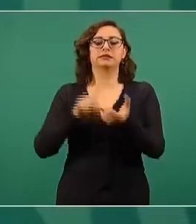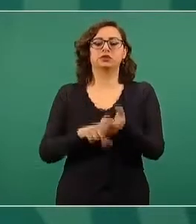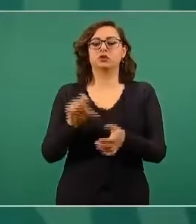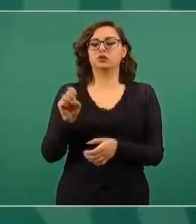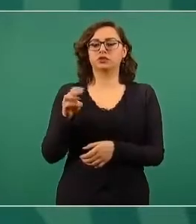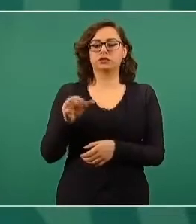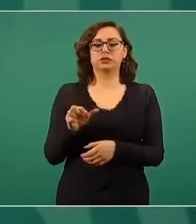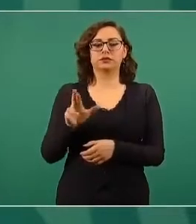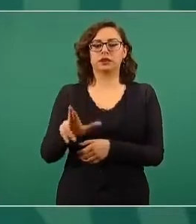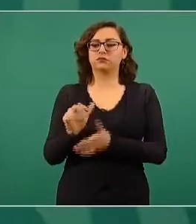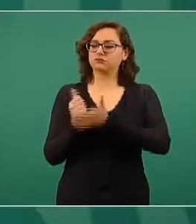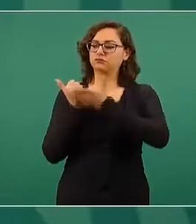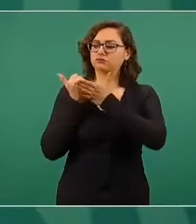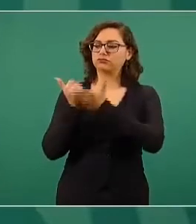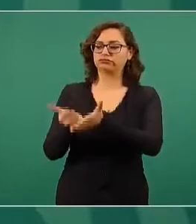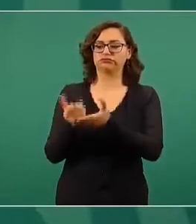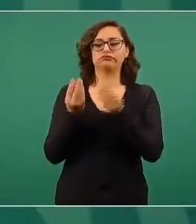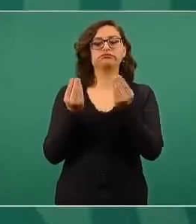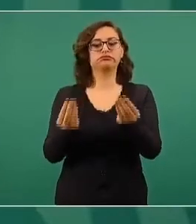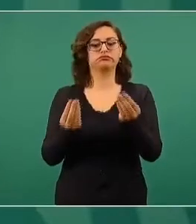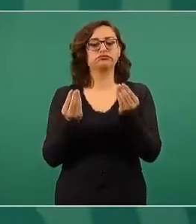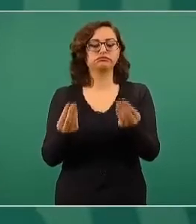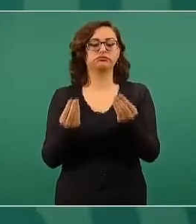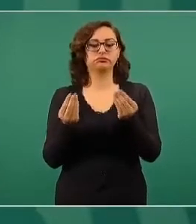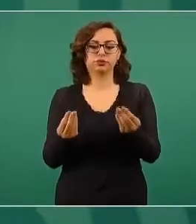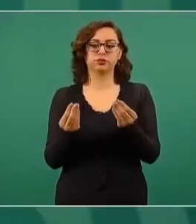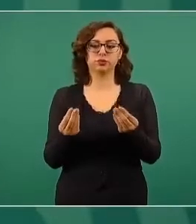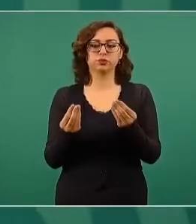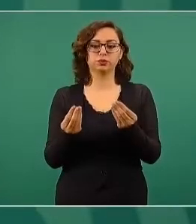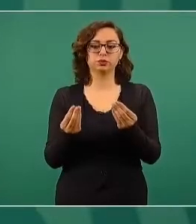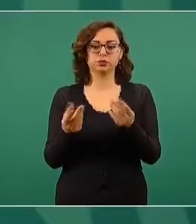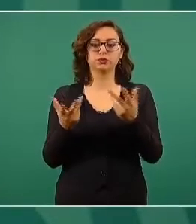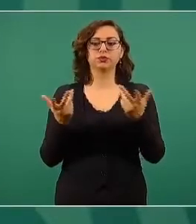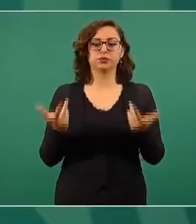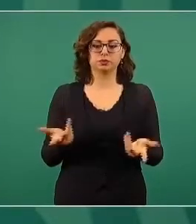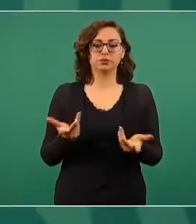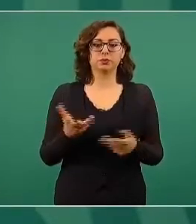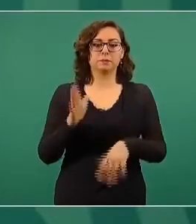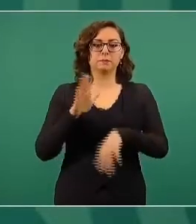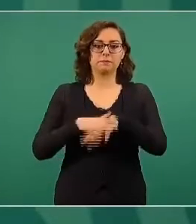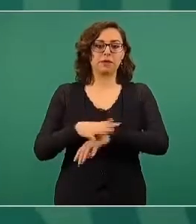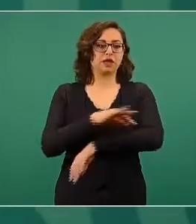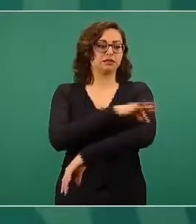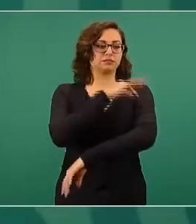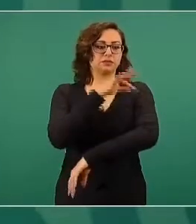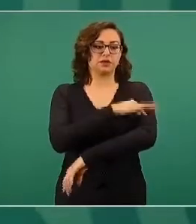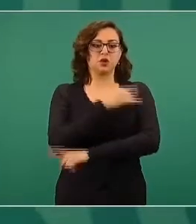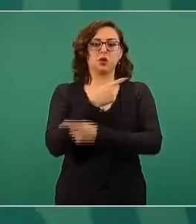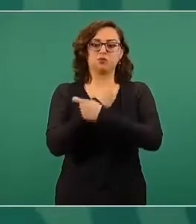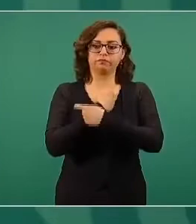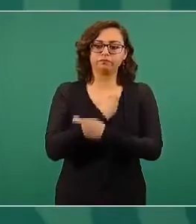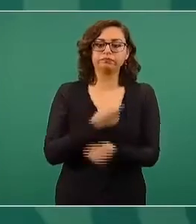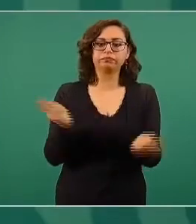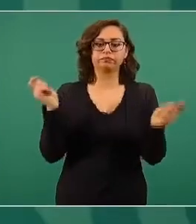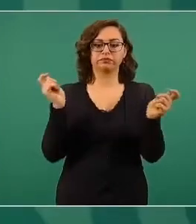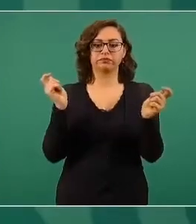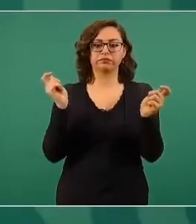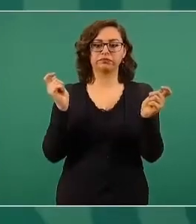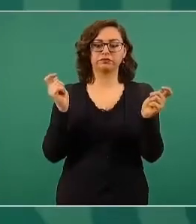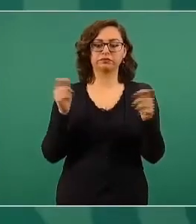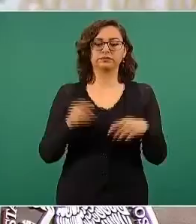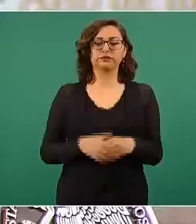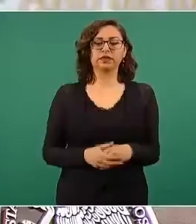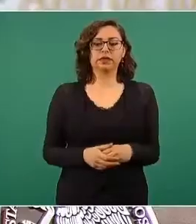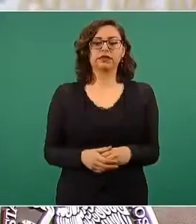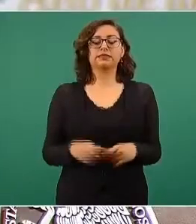estado ayudando para que lleguen las vacunas. Mención especial,